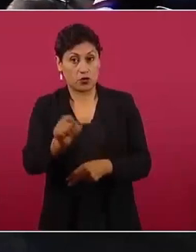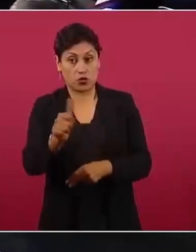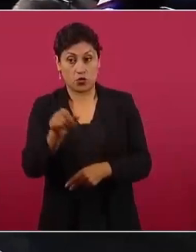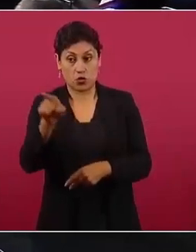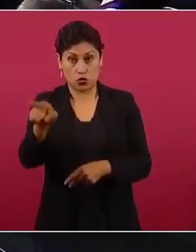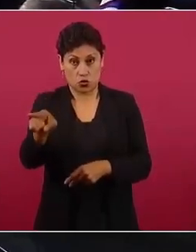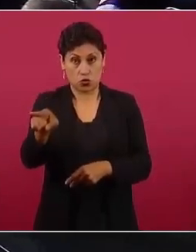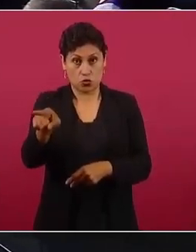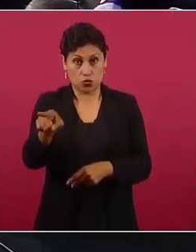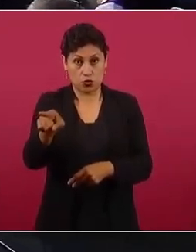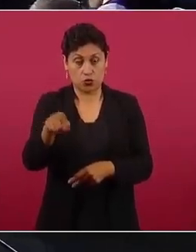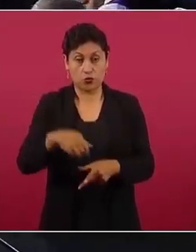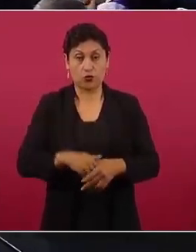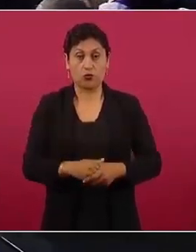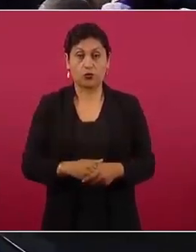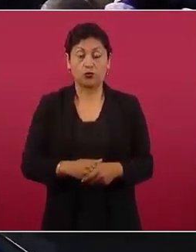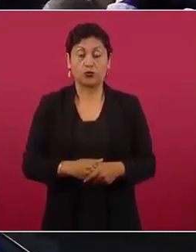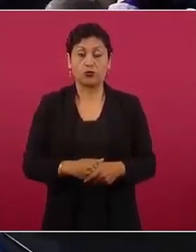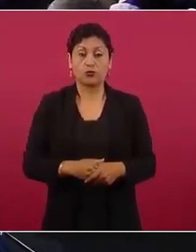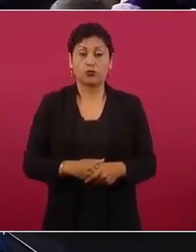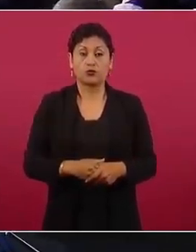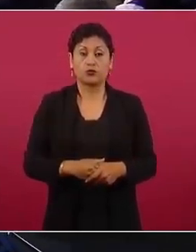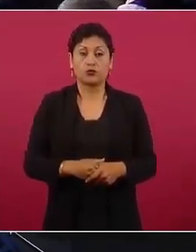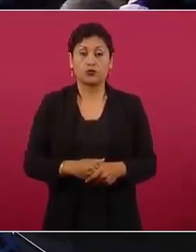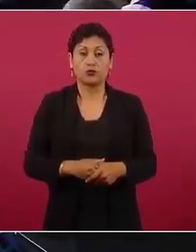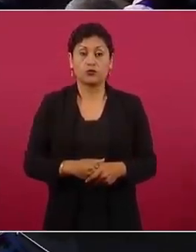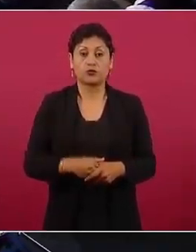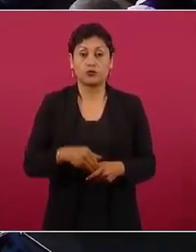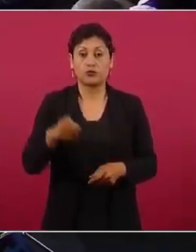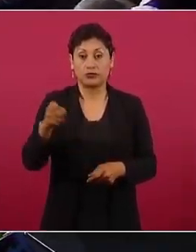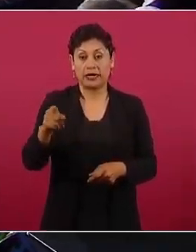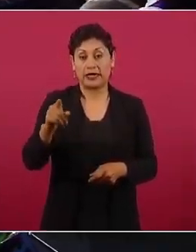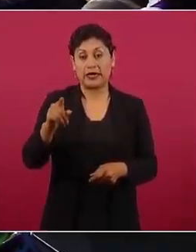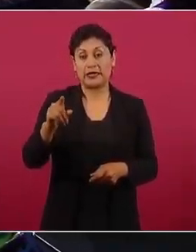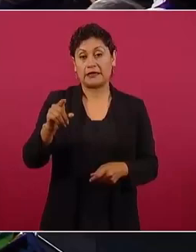Este es lo de Segalmex.